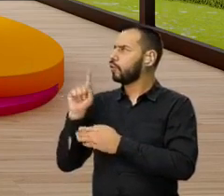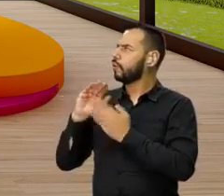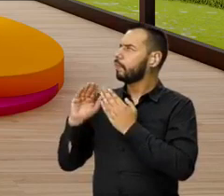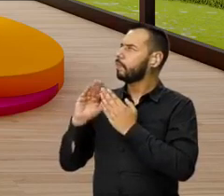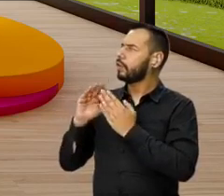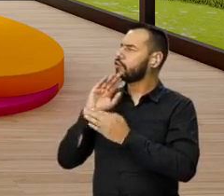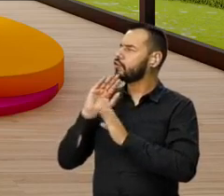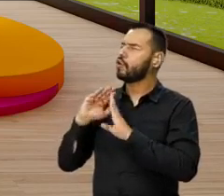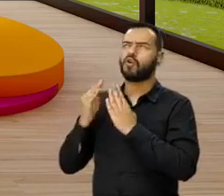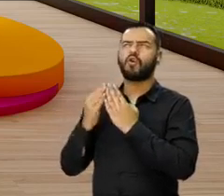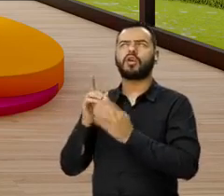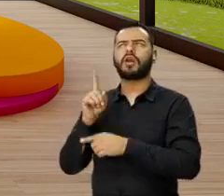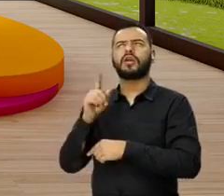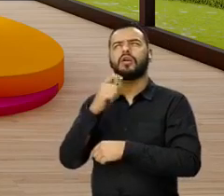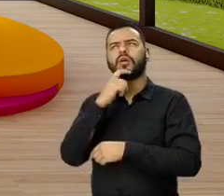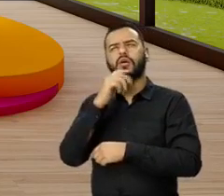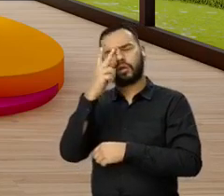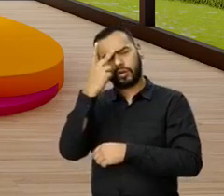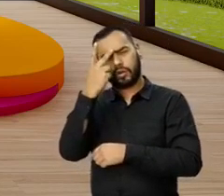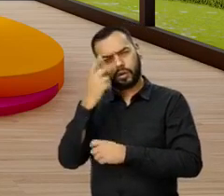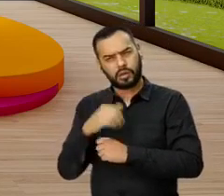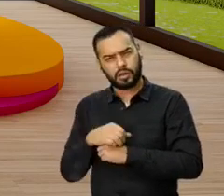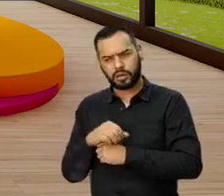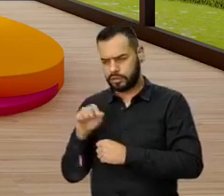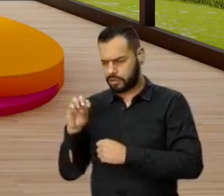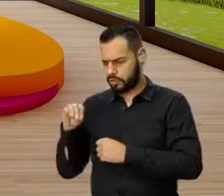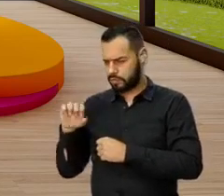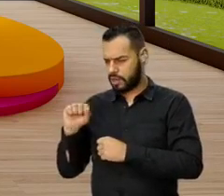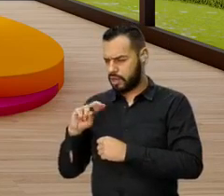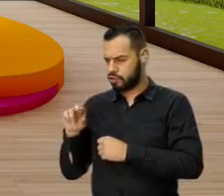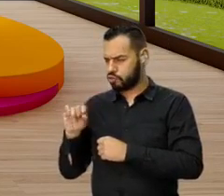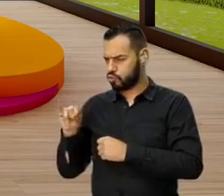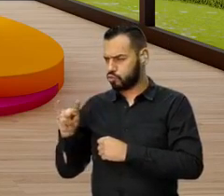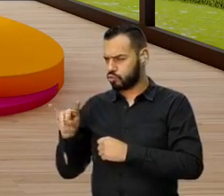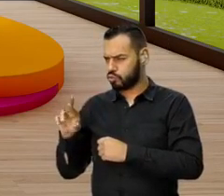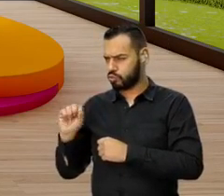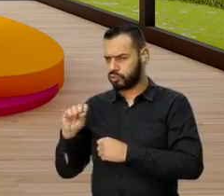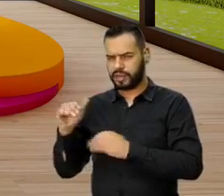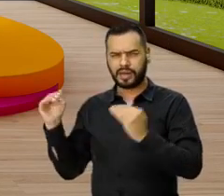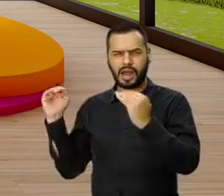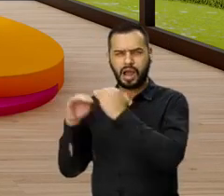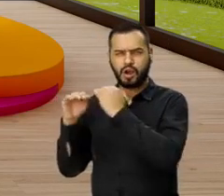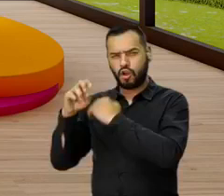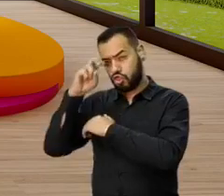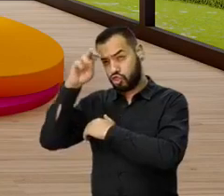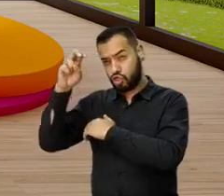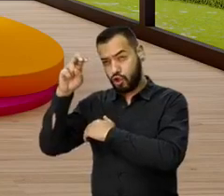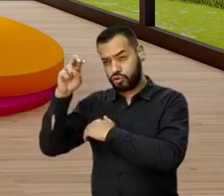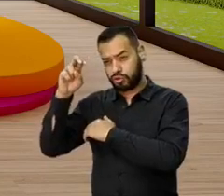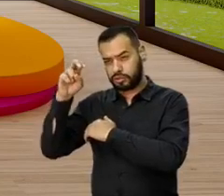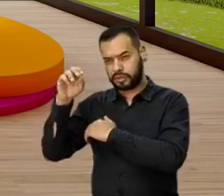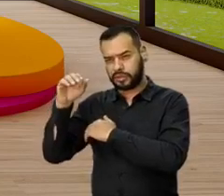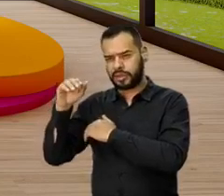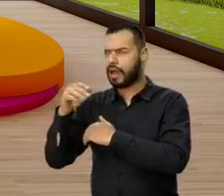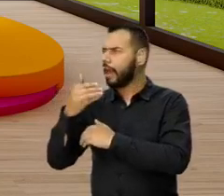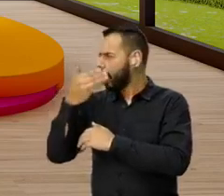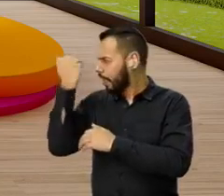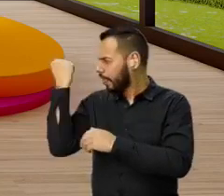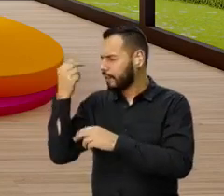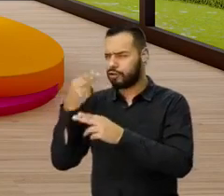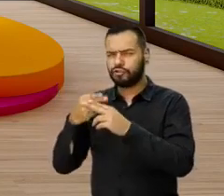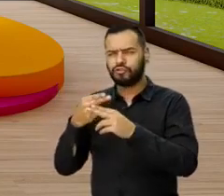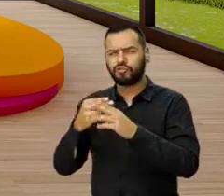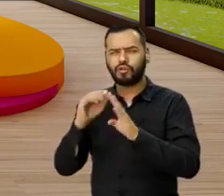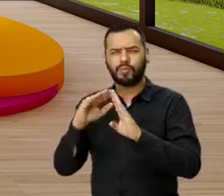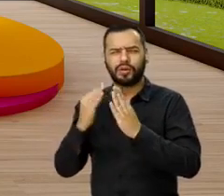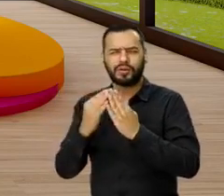me equivoqué, el colegio. No, esto es por Mazurene. Sí, por Mazurene, sí, se me fue el nombre del colegio. Ahorita